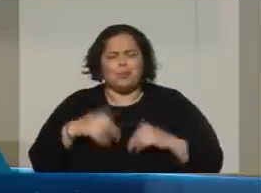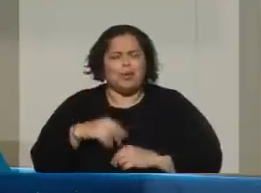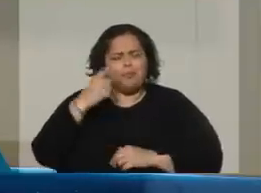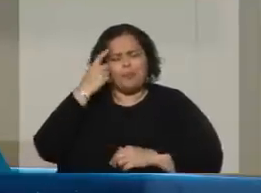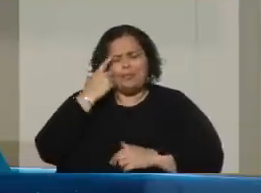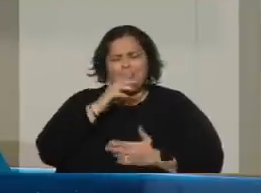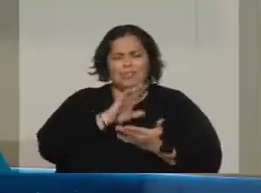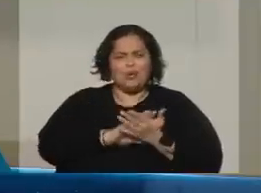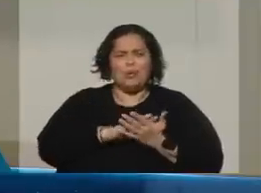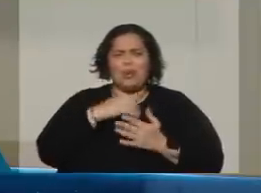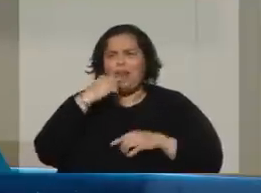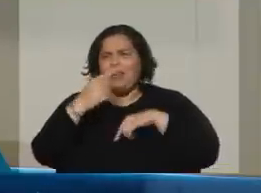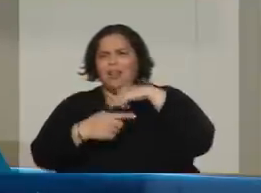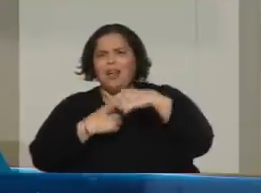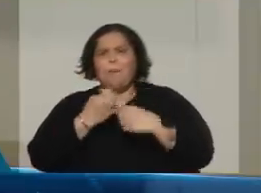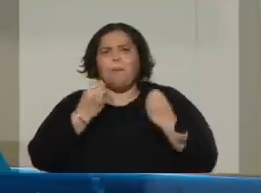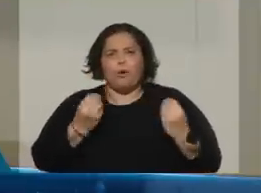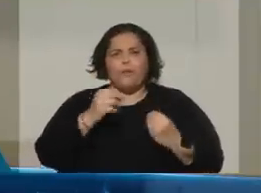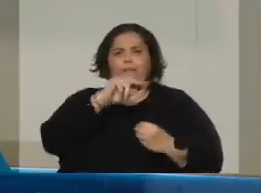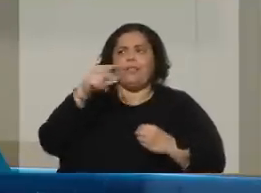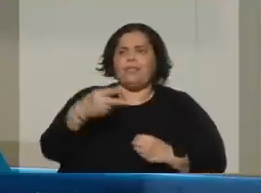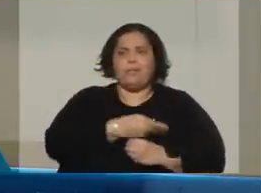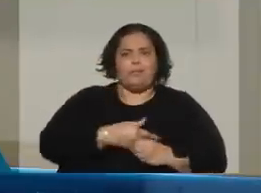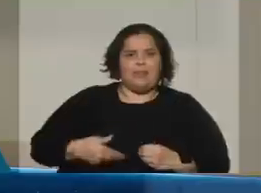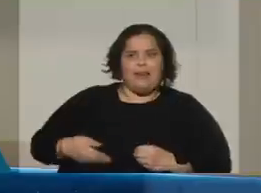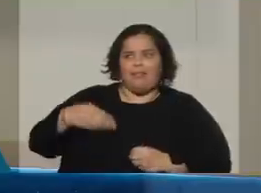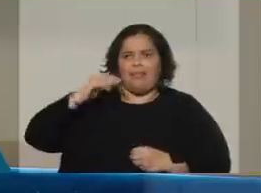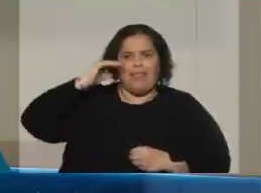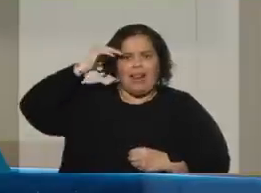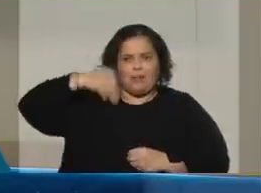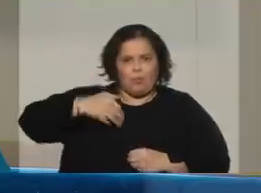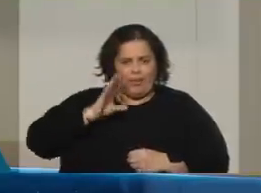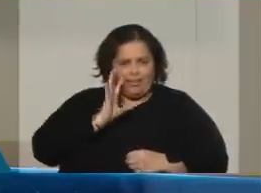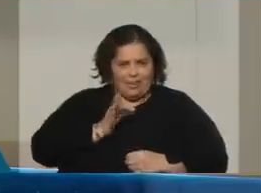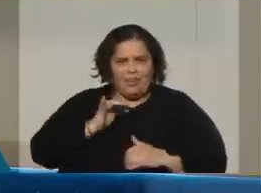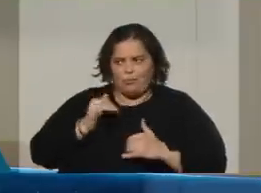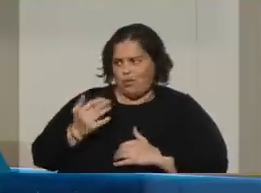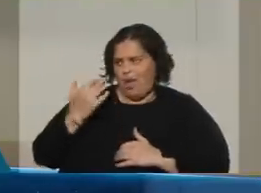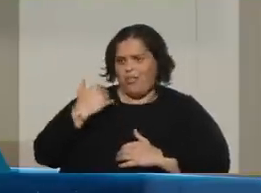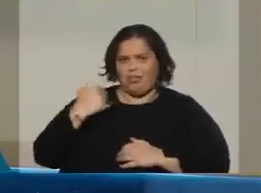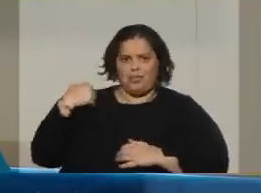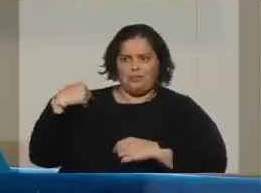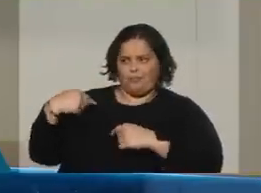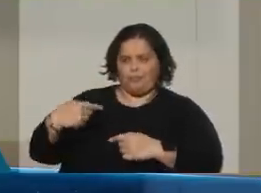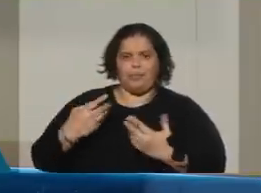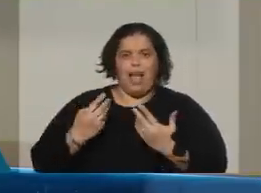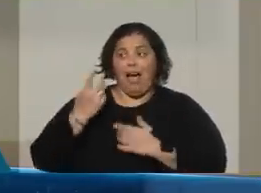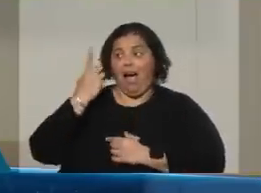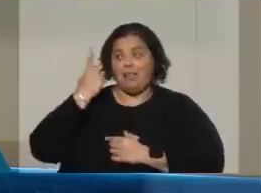Y mucho menos por el presidente o el vicepresidente de la República. Sabemos que ha tenido una derivación inesperada